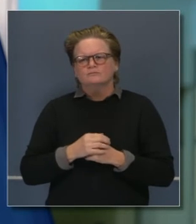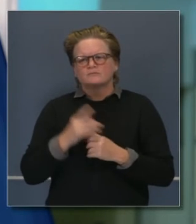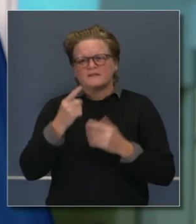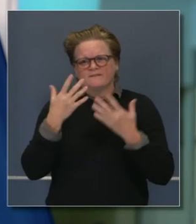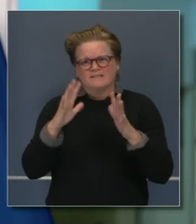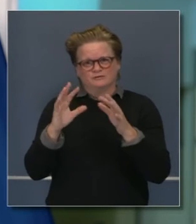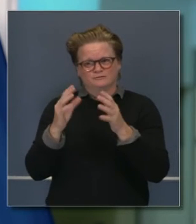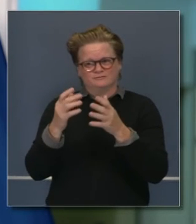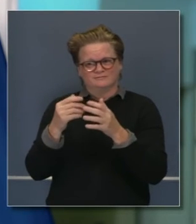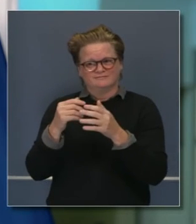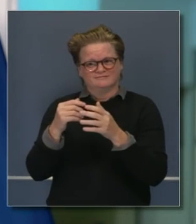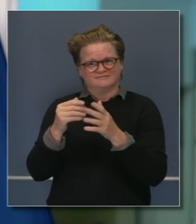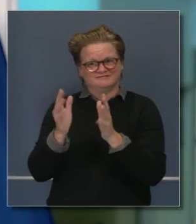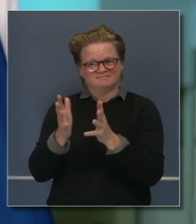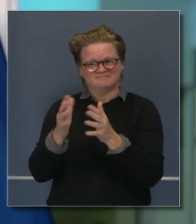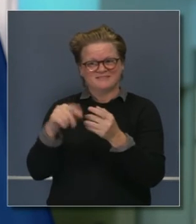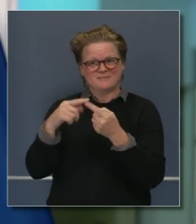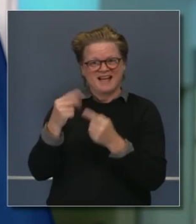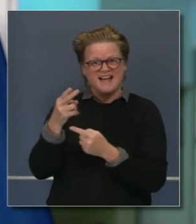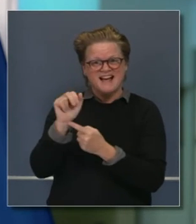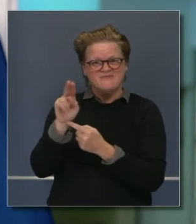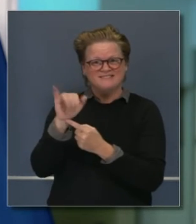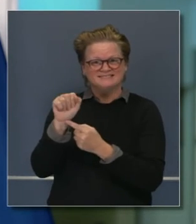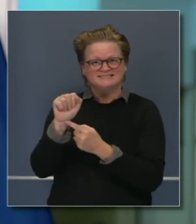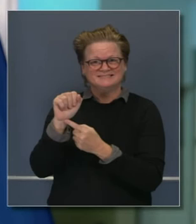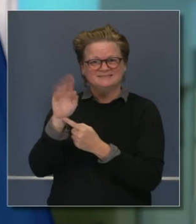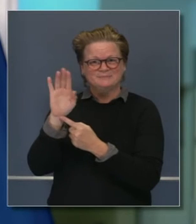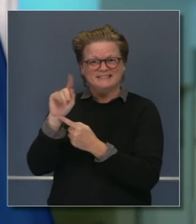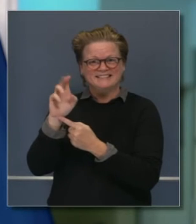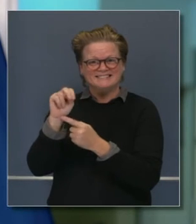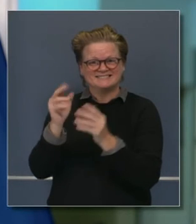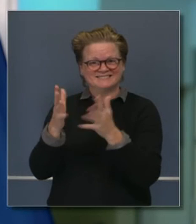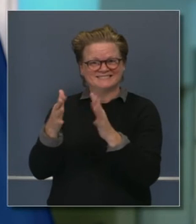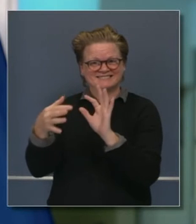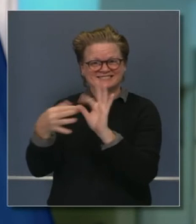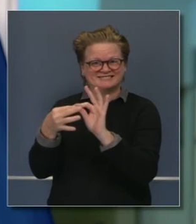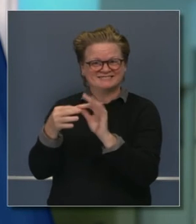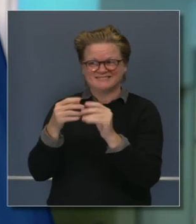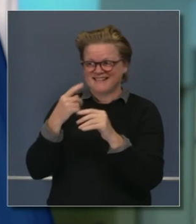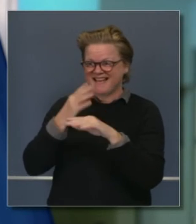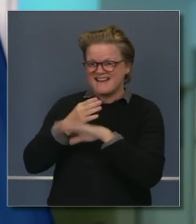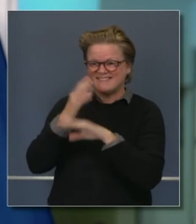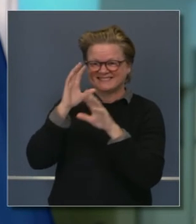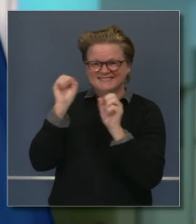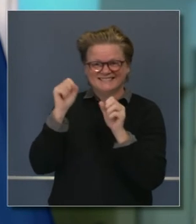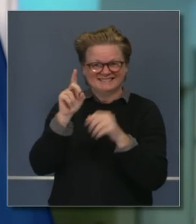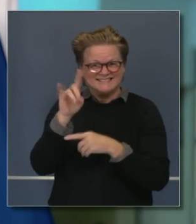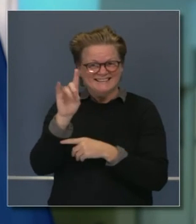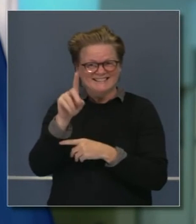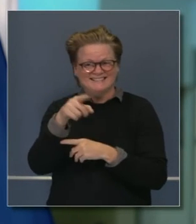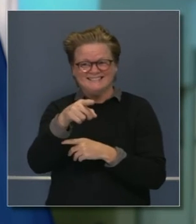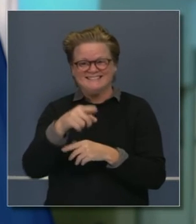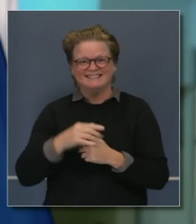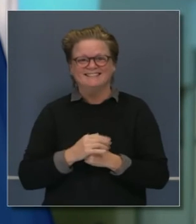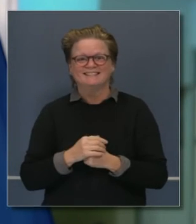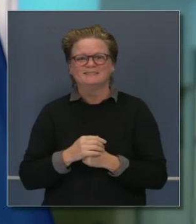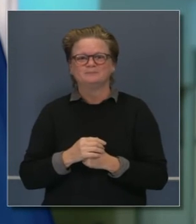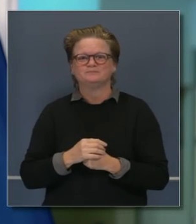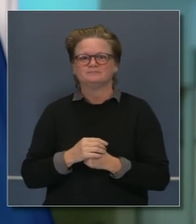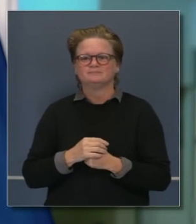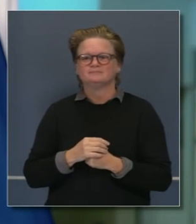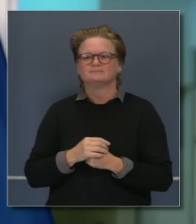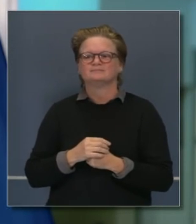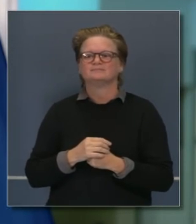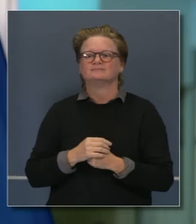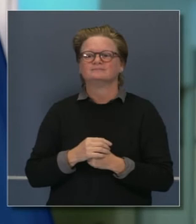vicepresidenta electa Harris desde el sábado y de que hablaron. Otra pregunta. Tal parece que